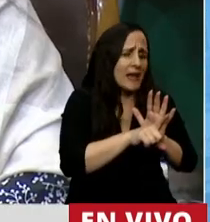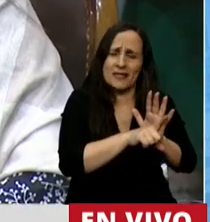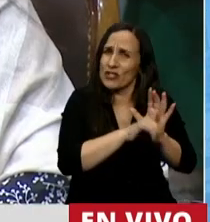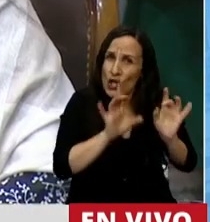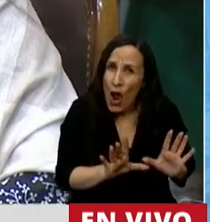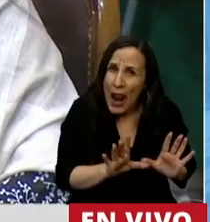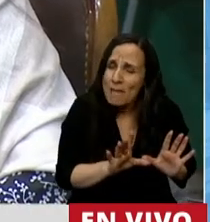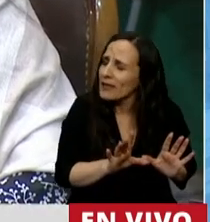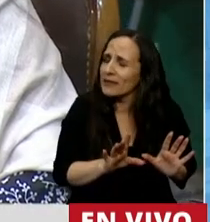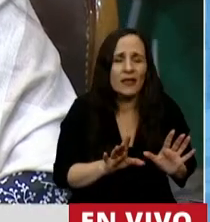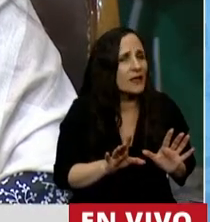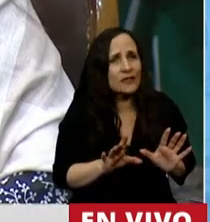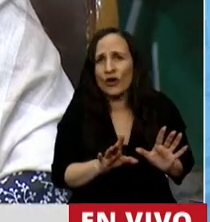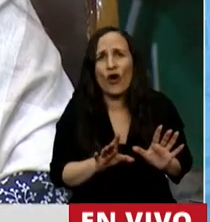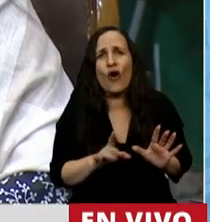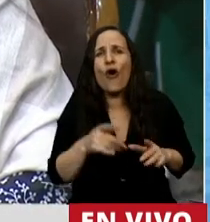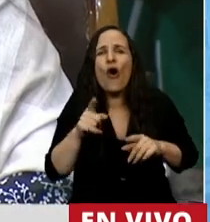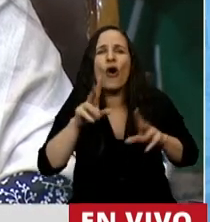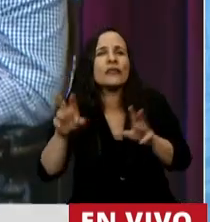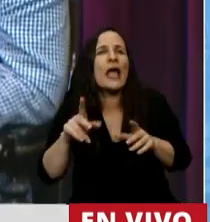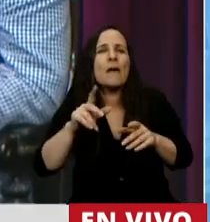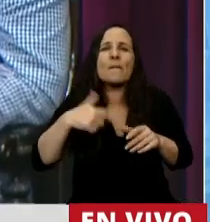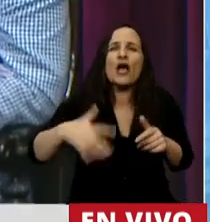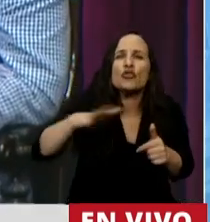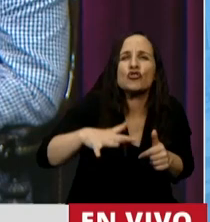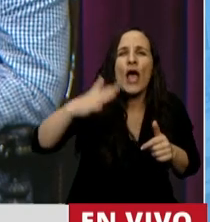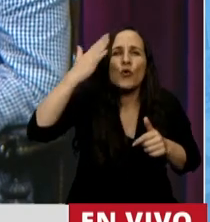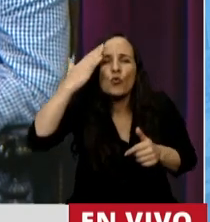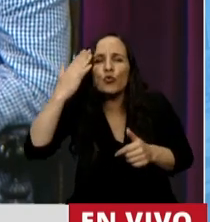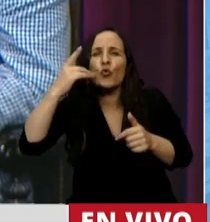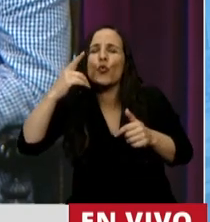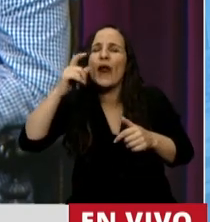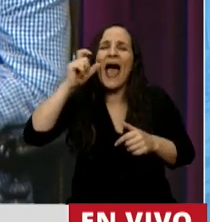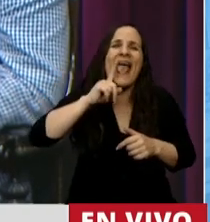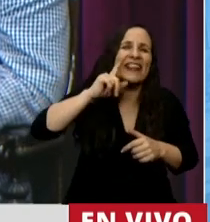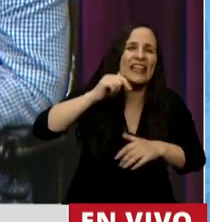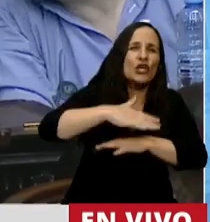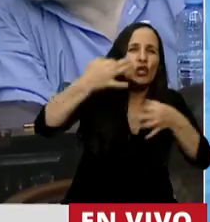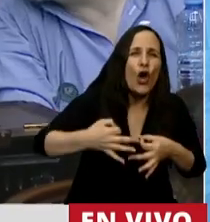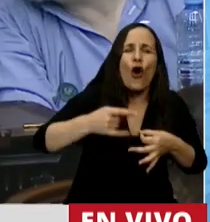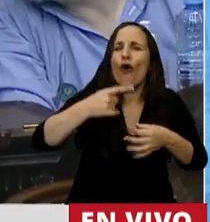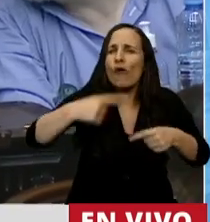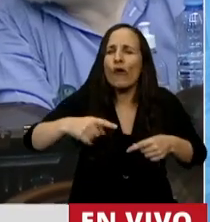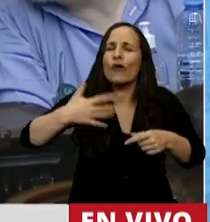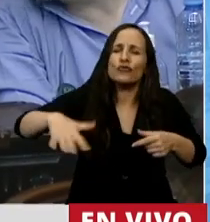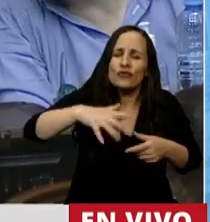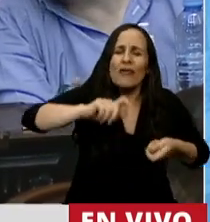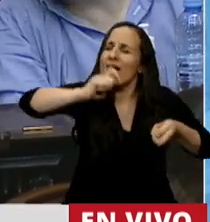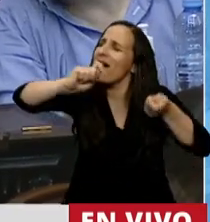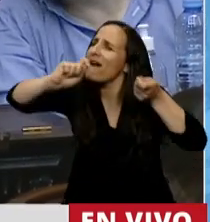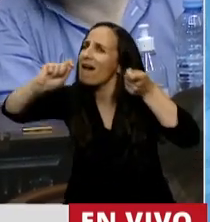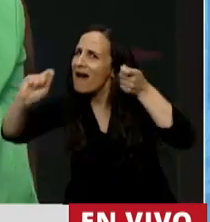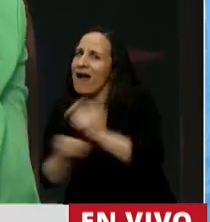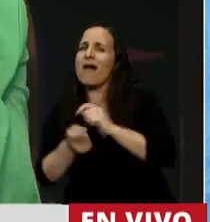impone en todos los cambios sociales, culturales, éticos que necesitamos en una sociedad moderna.